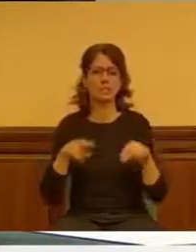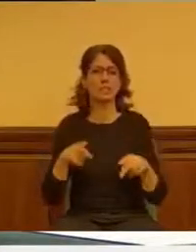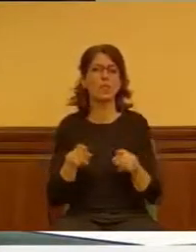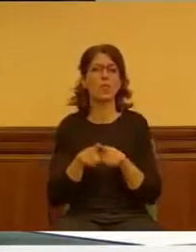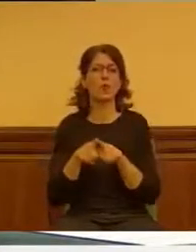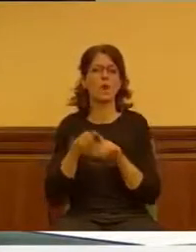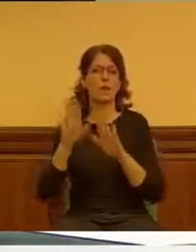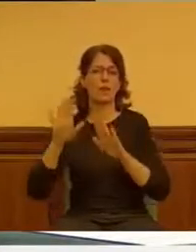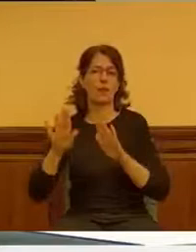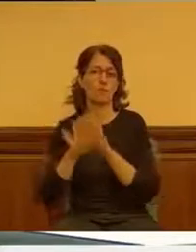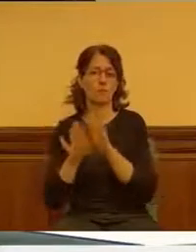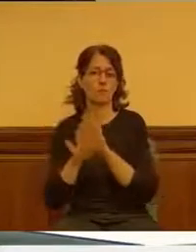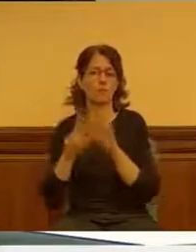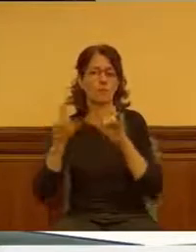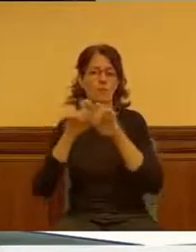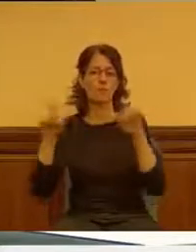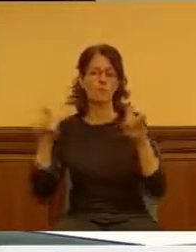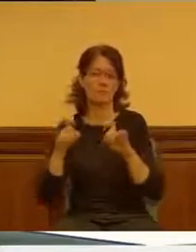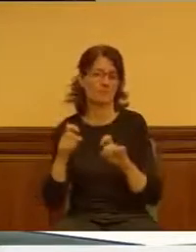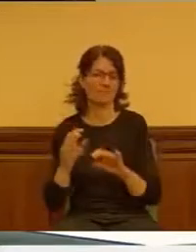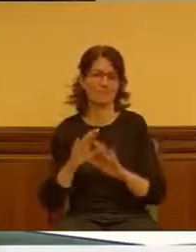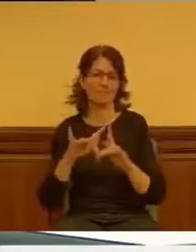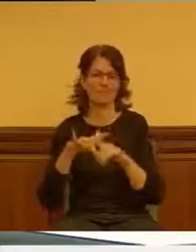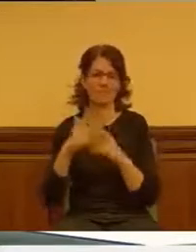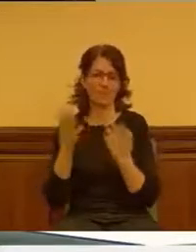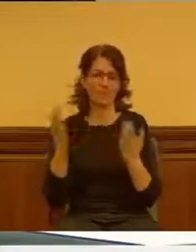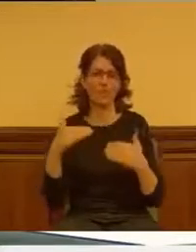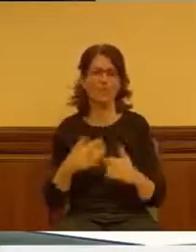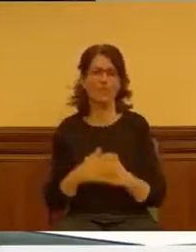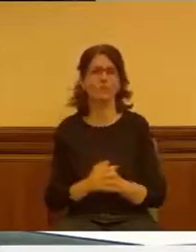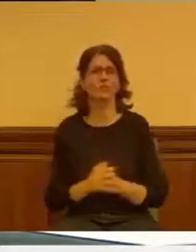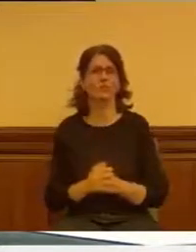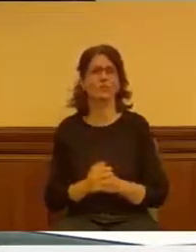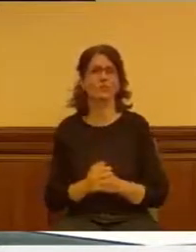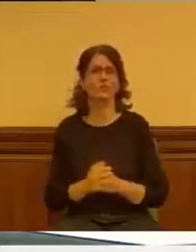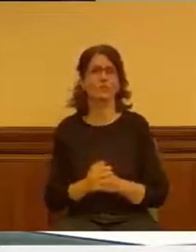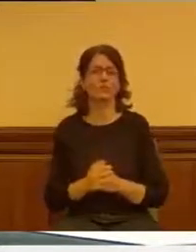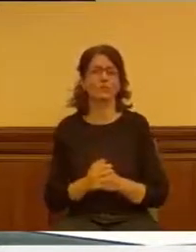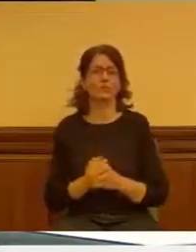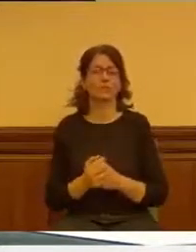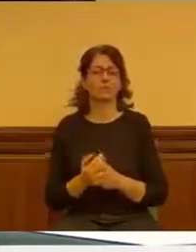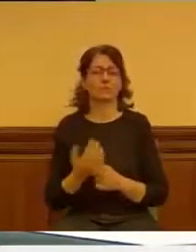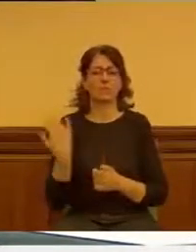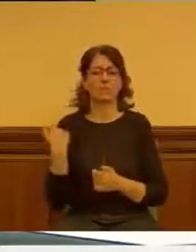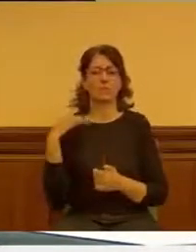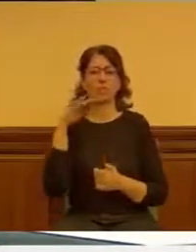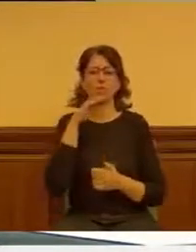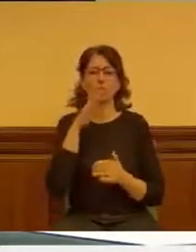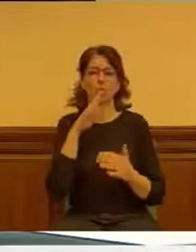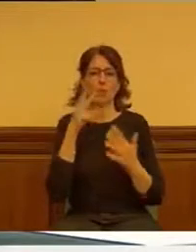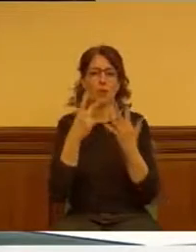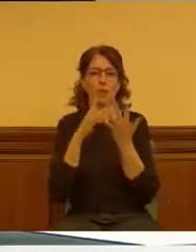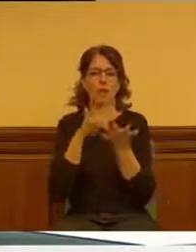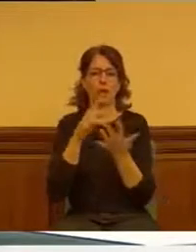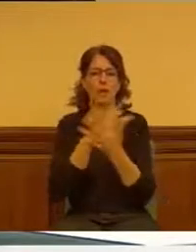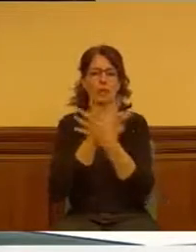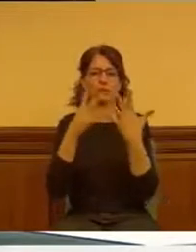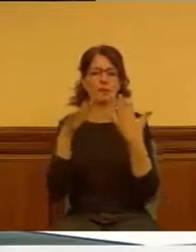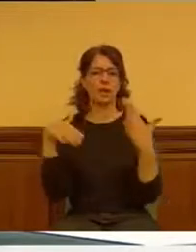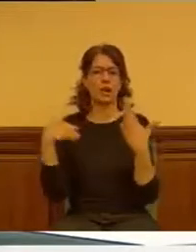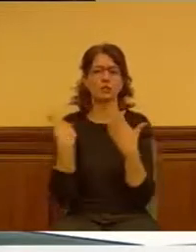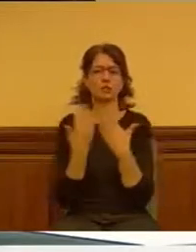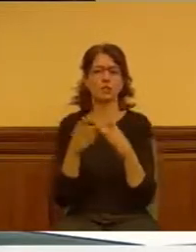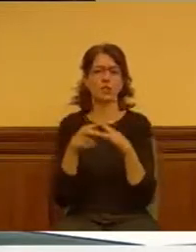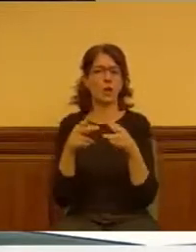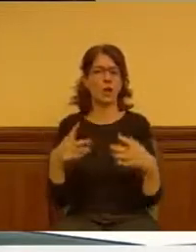Por supuesto que estamos en una interrupción desde el 17 de octubre, produciéndose en interrupción en la cadena